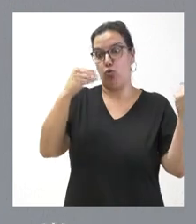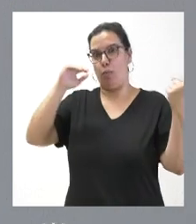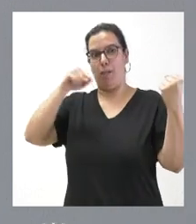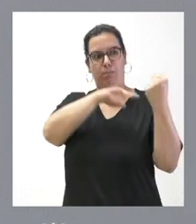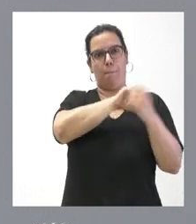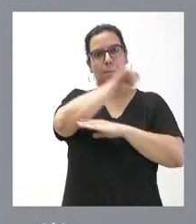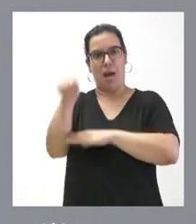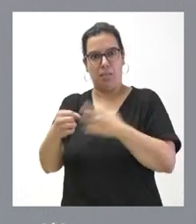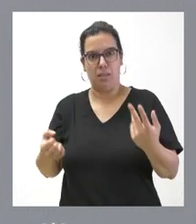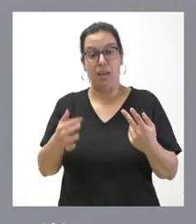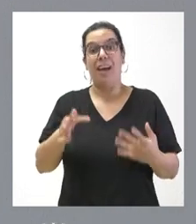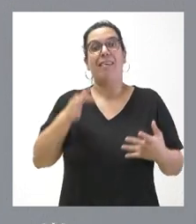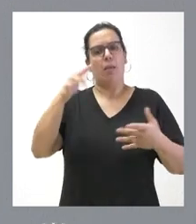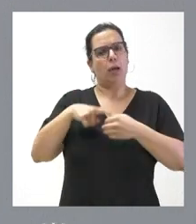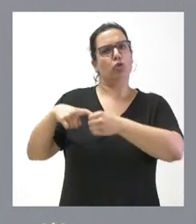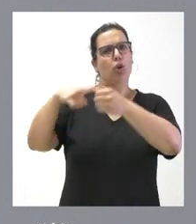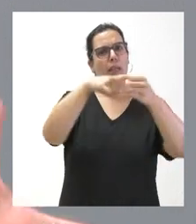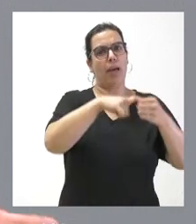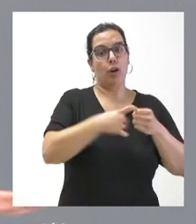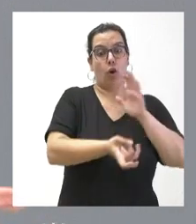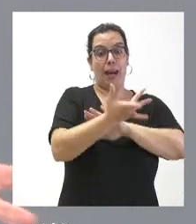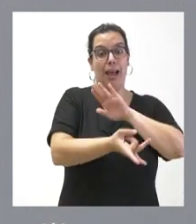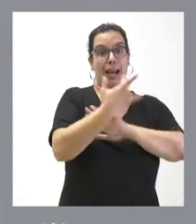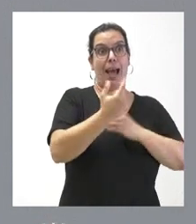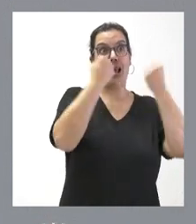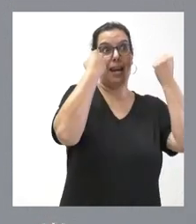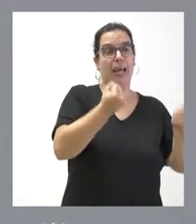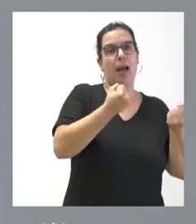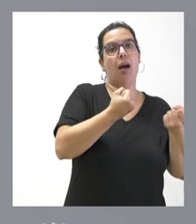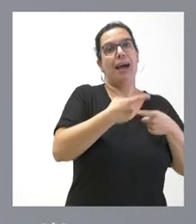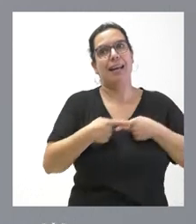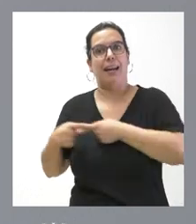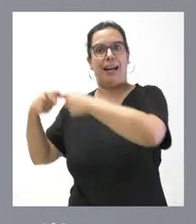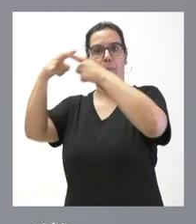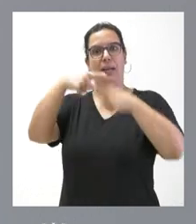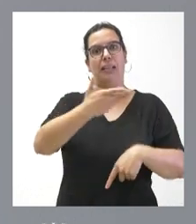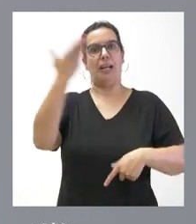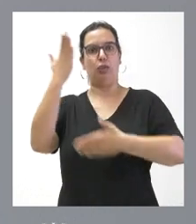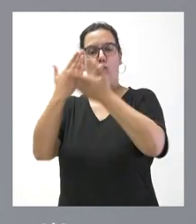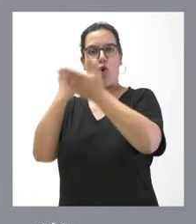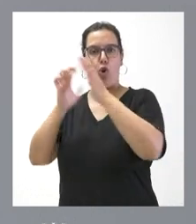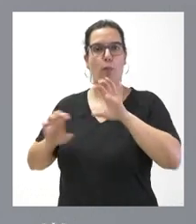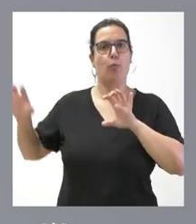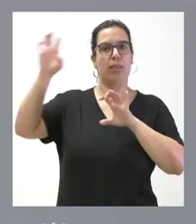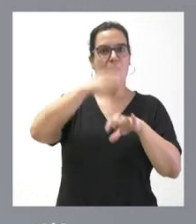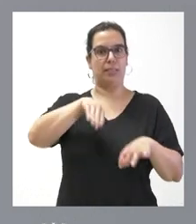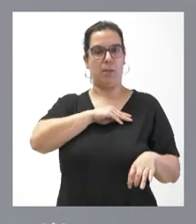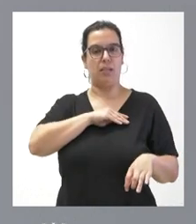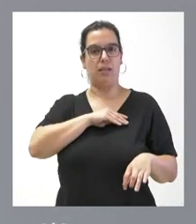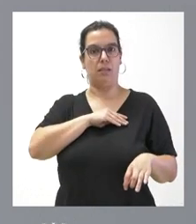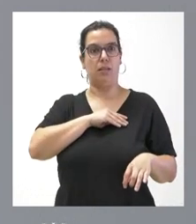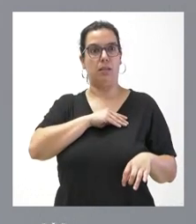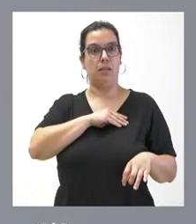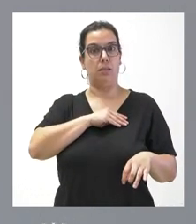con solidaridad otorga esa energía al conjunto de comunidades autónomas españolas que nos